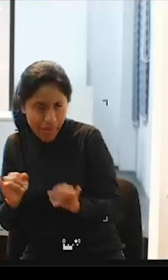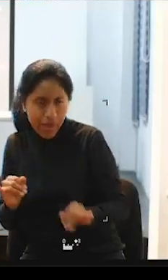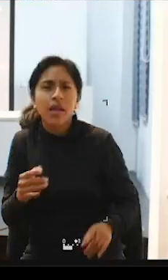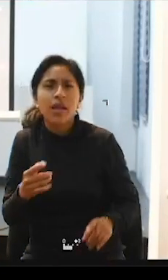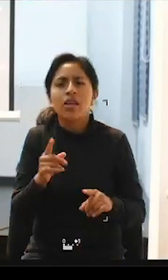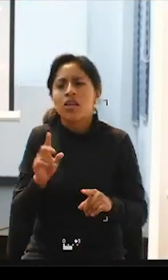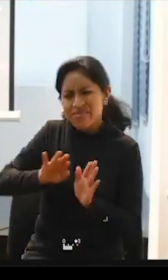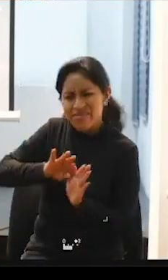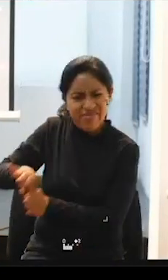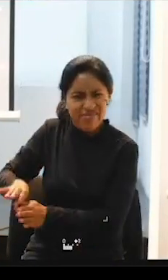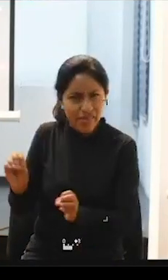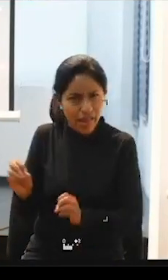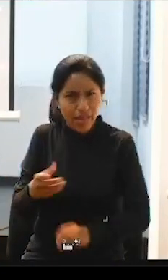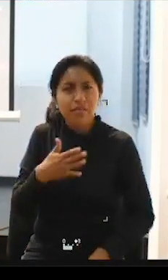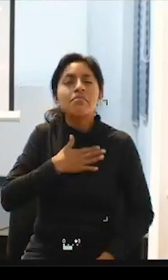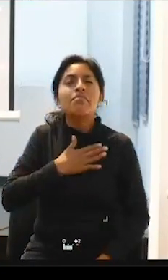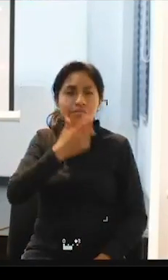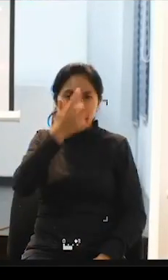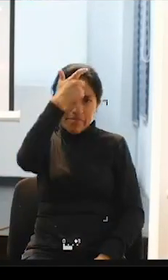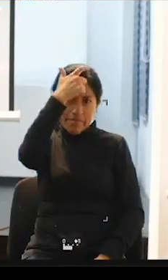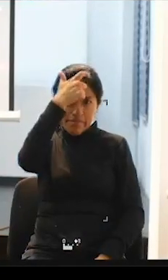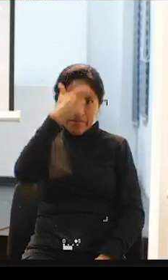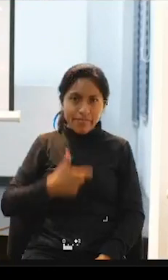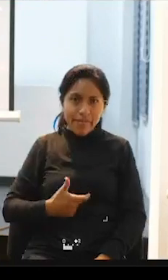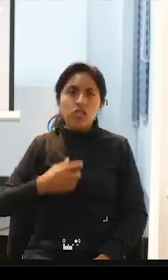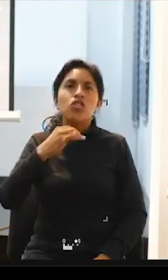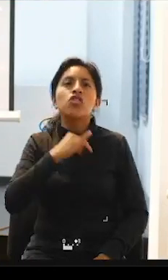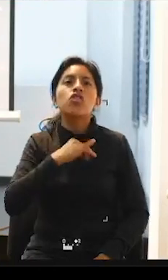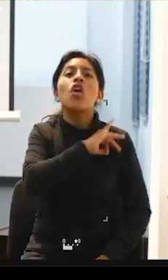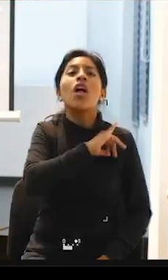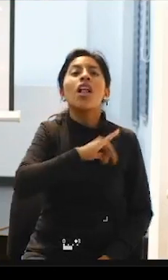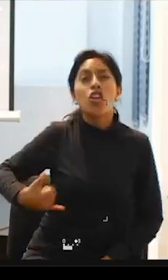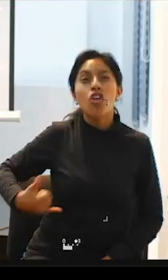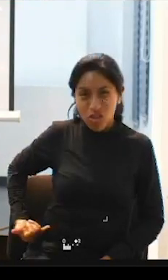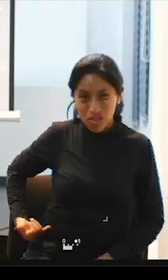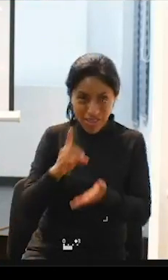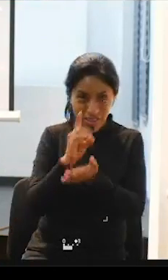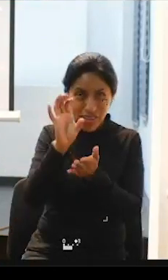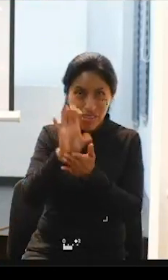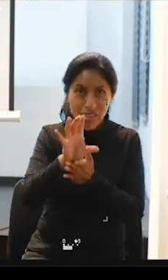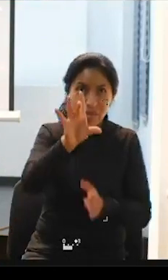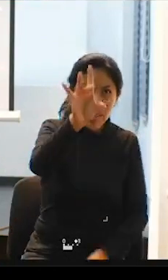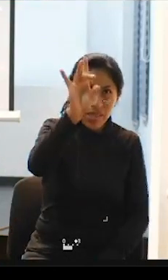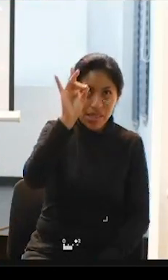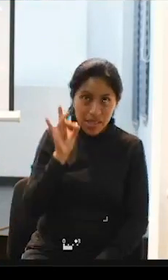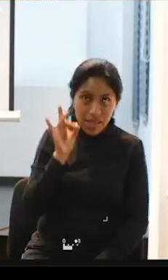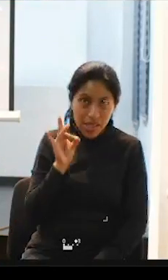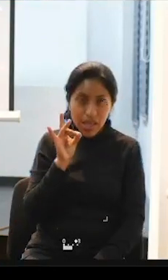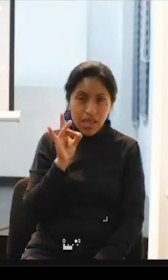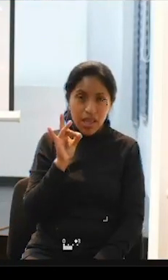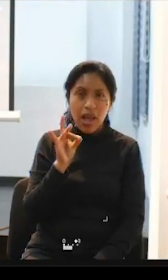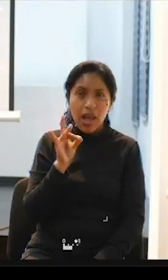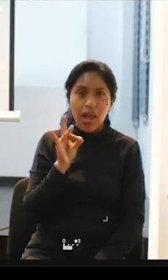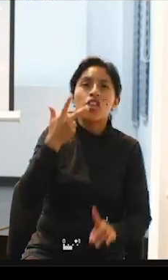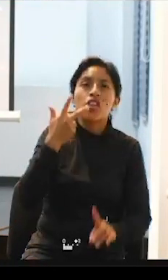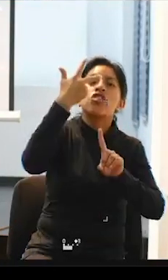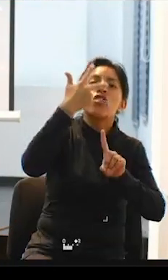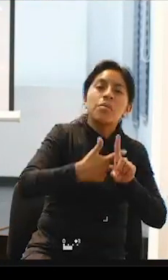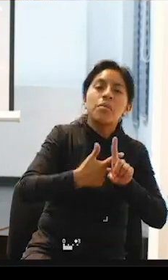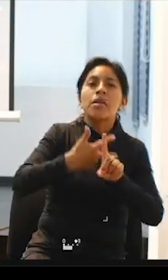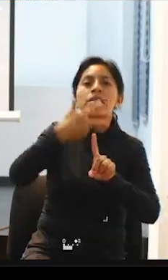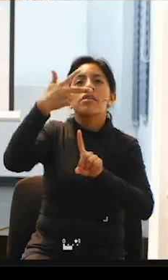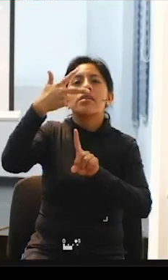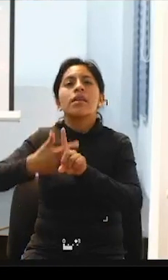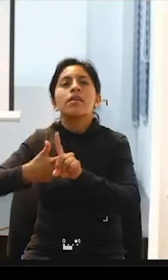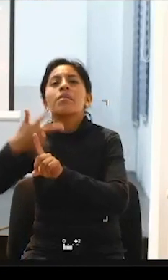través de la del CONAPDIS el asistente personal se rota cada tres meses entonces son menos se le